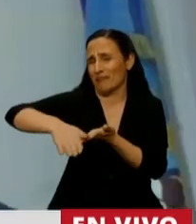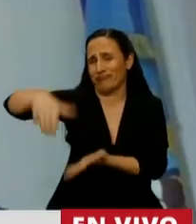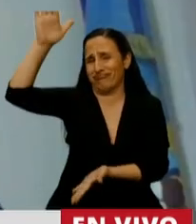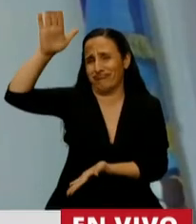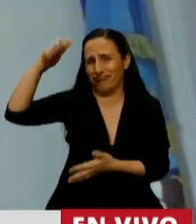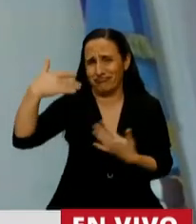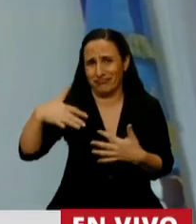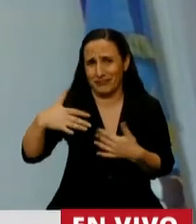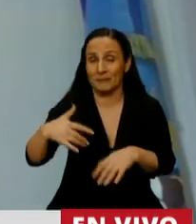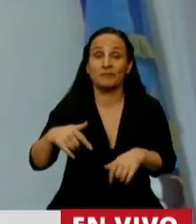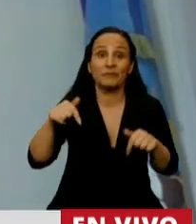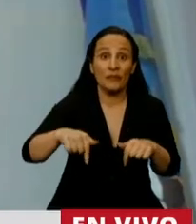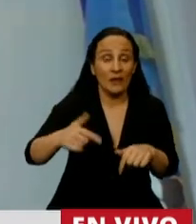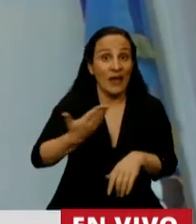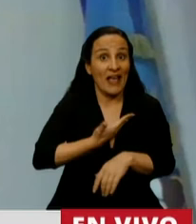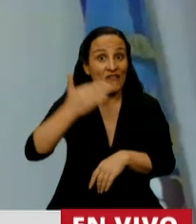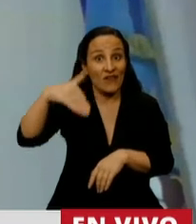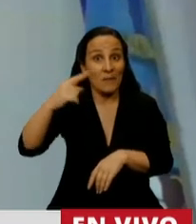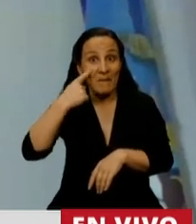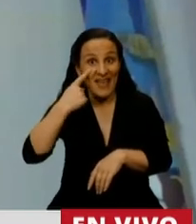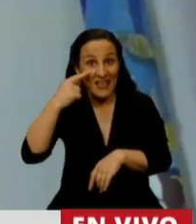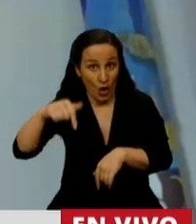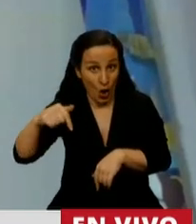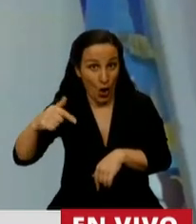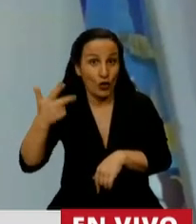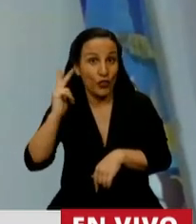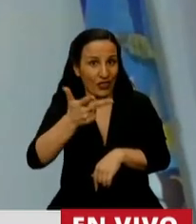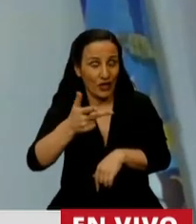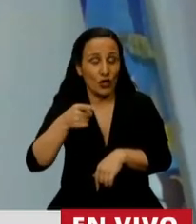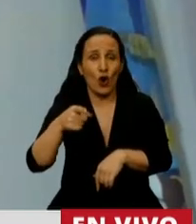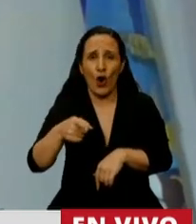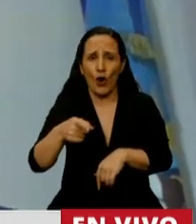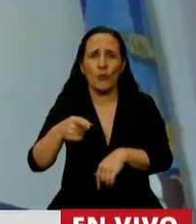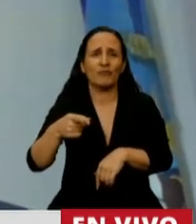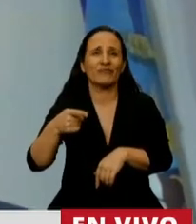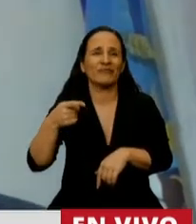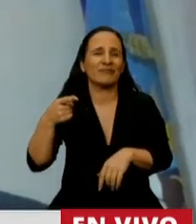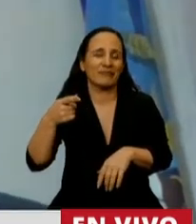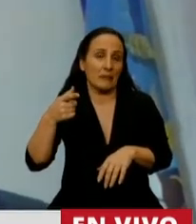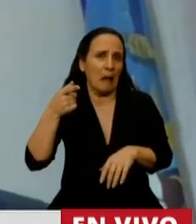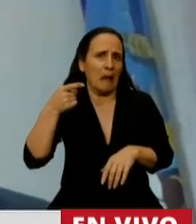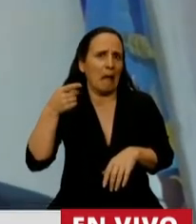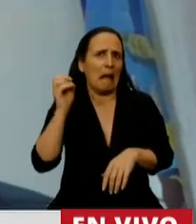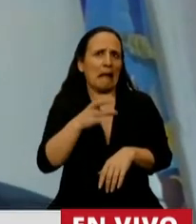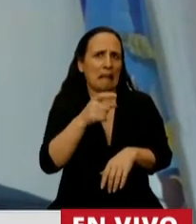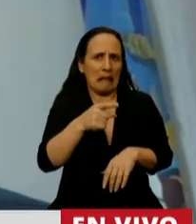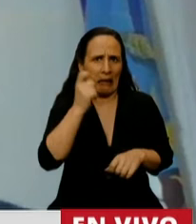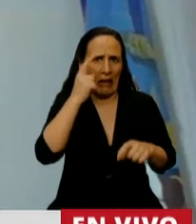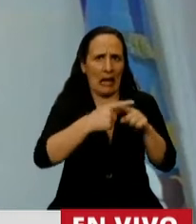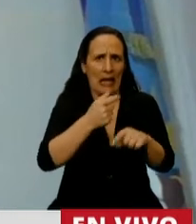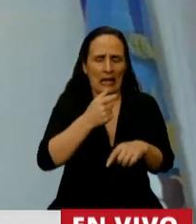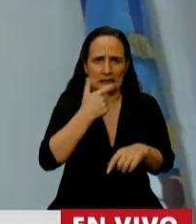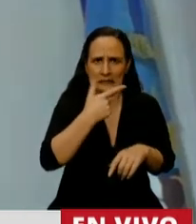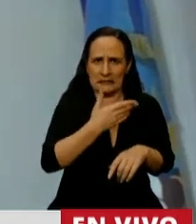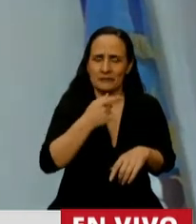que inclusive hoy mismo el FMI dijo, en una crítica muy dura, contra el expresidente, que en realidad se equivocó y lo tendría que haber